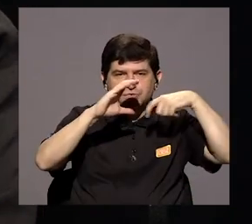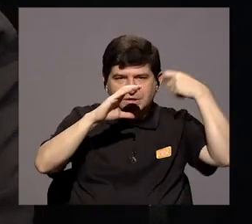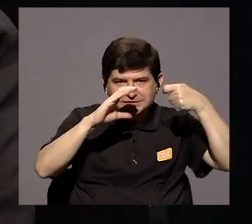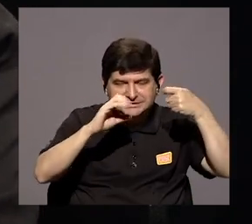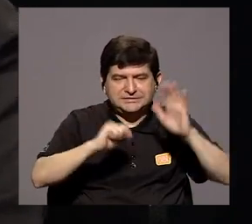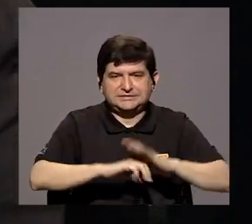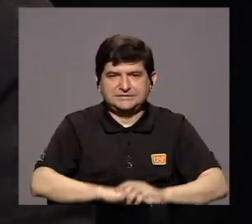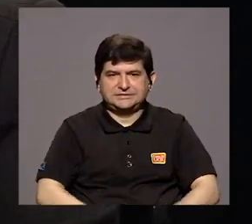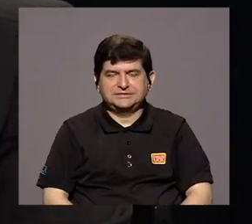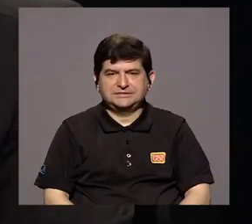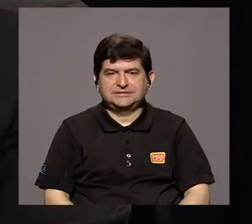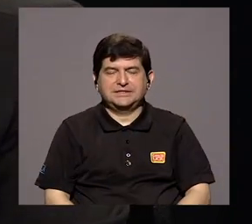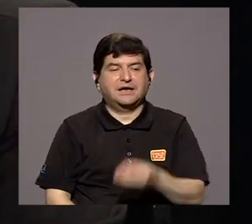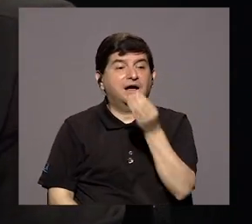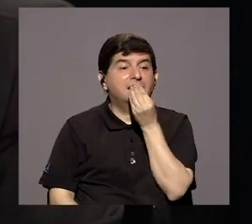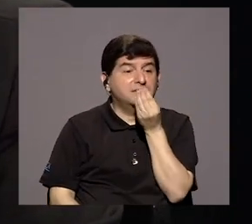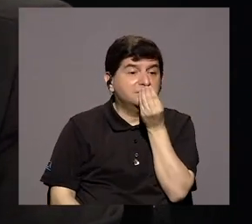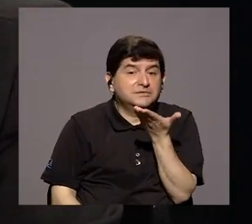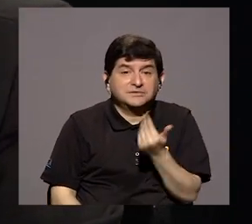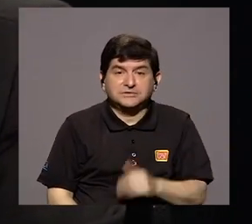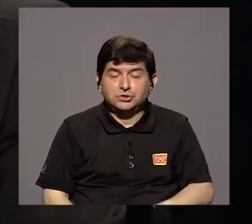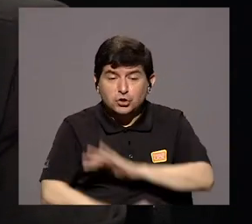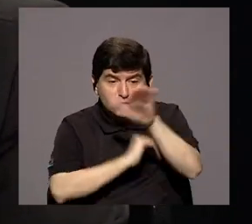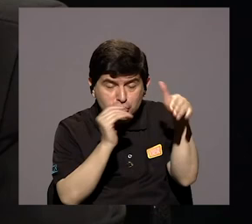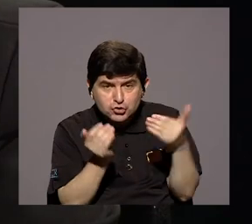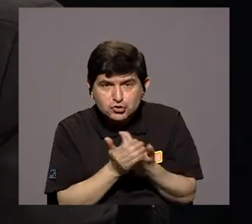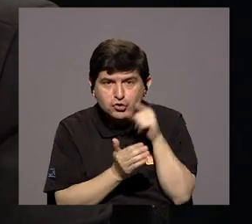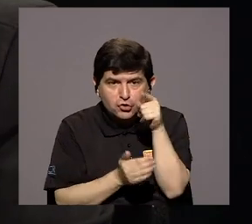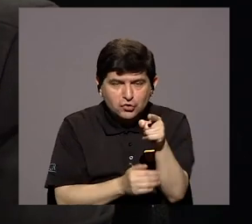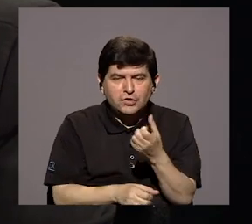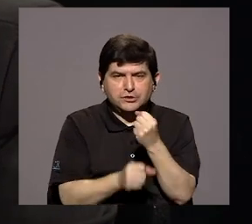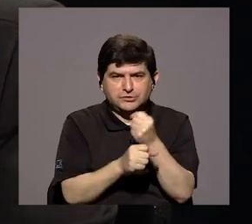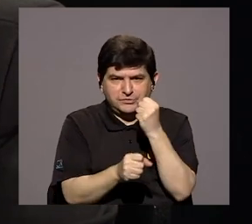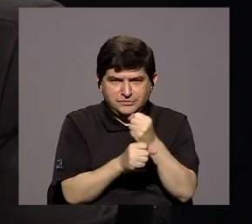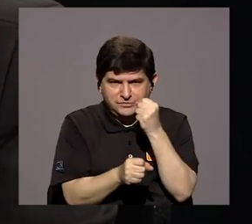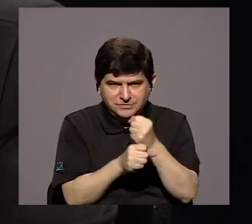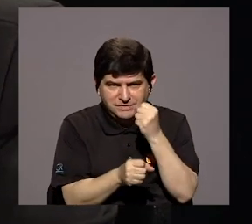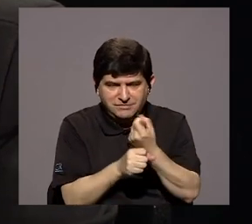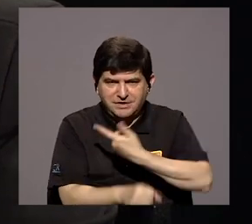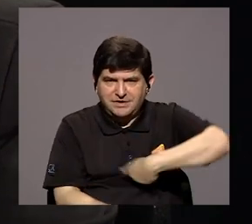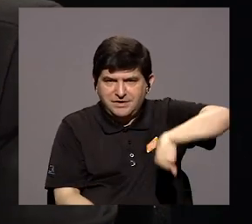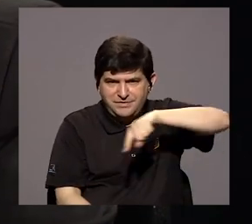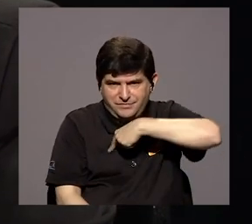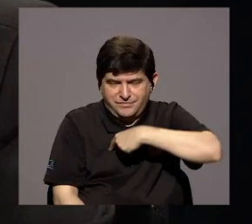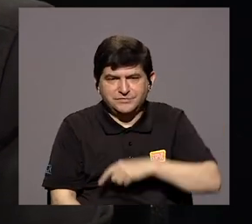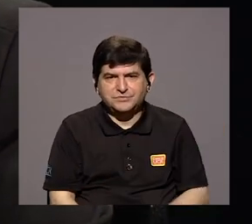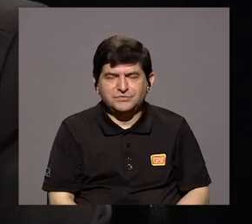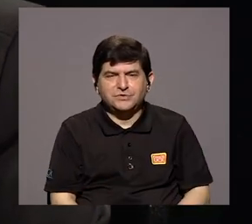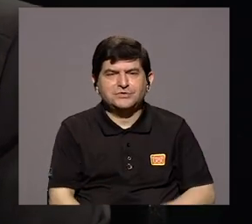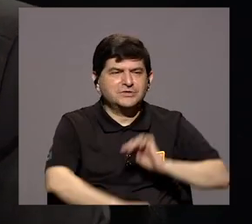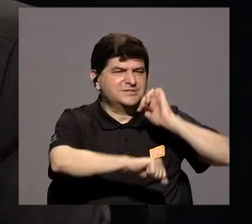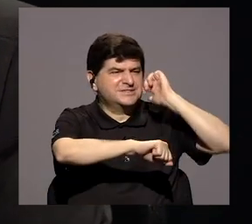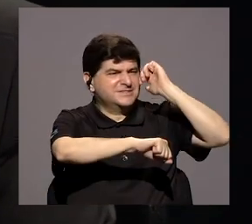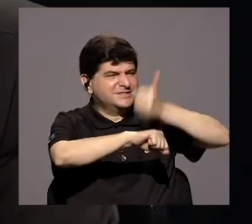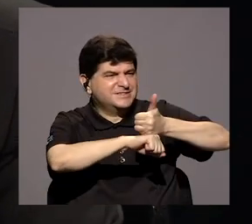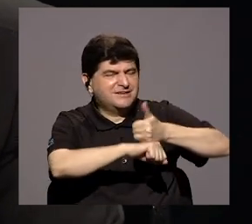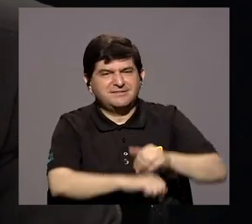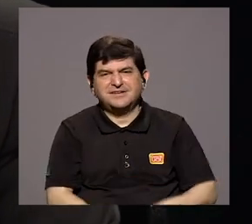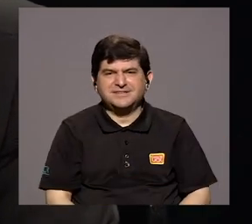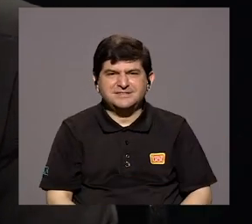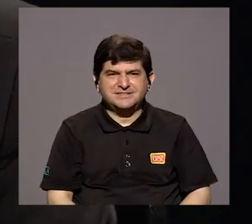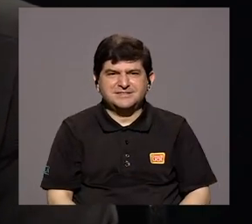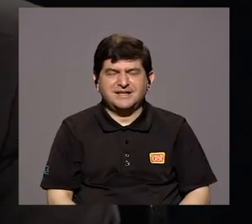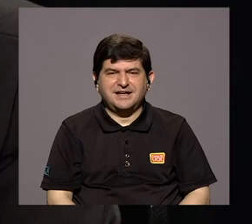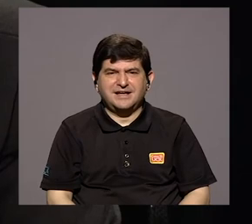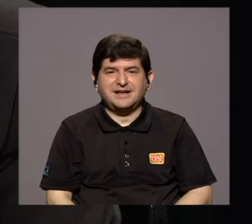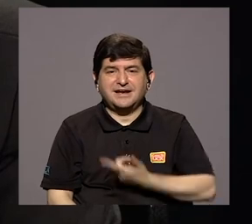gastronomía. Entonces, todo esto lo hemos venido trabajando para poder definir a qué costas o a